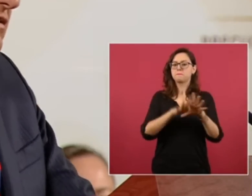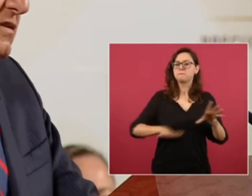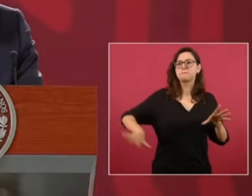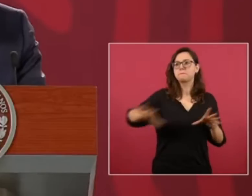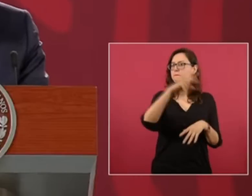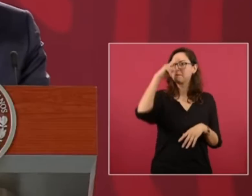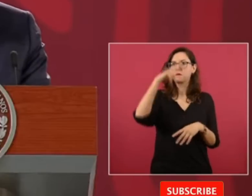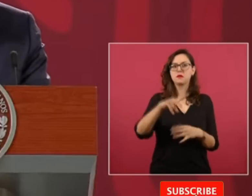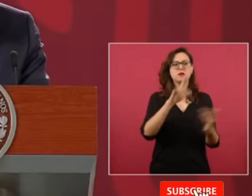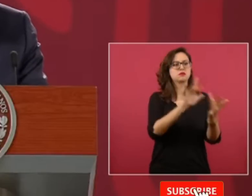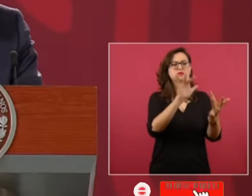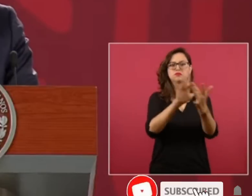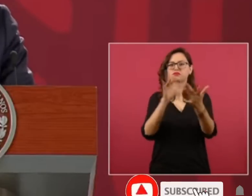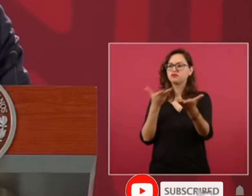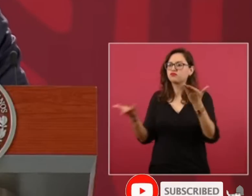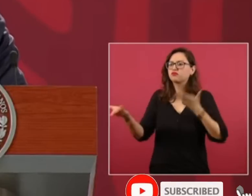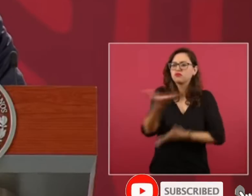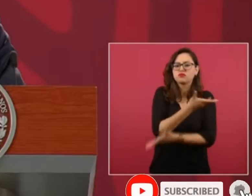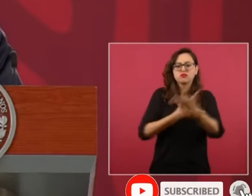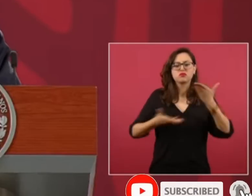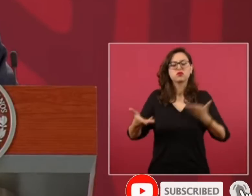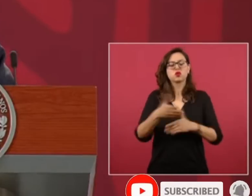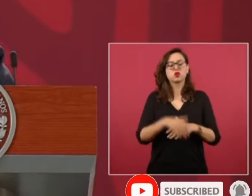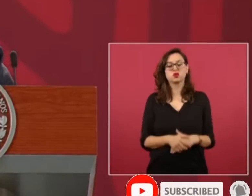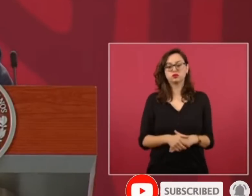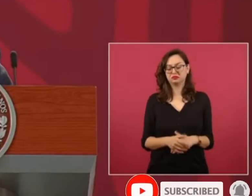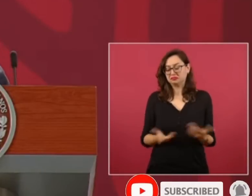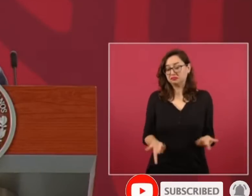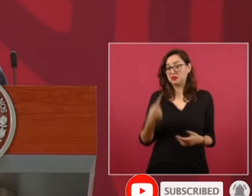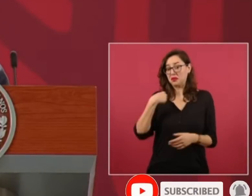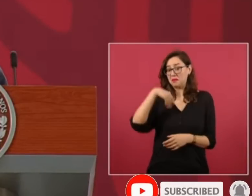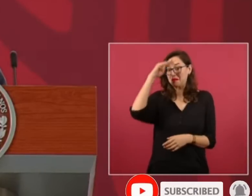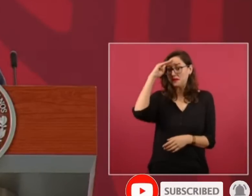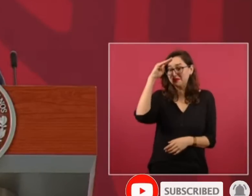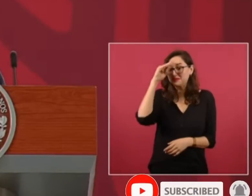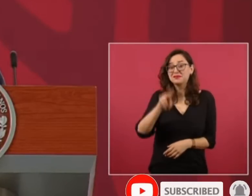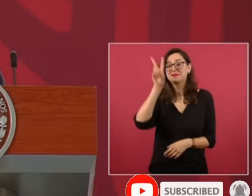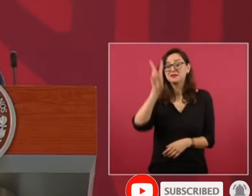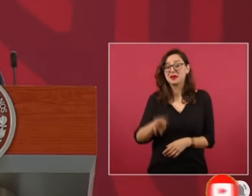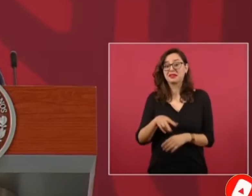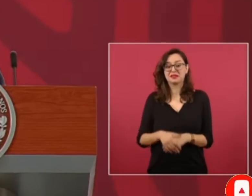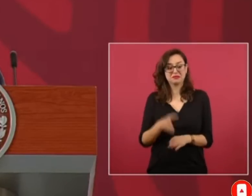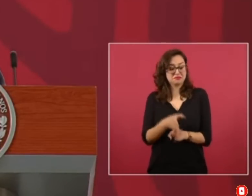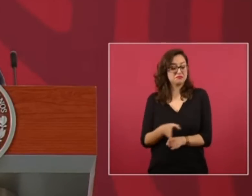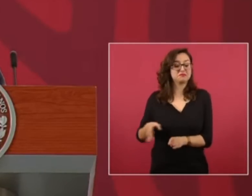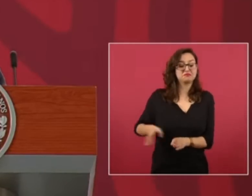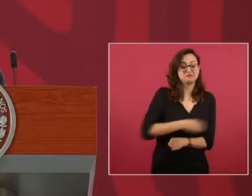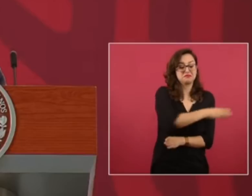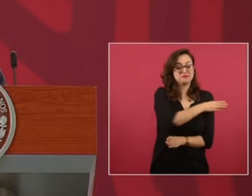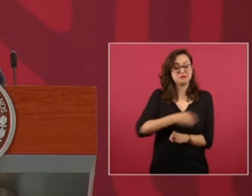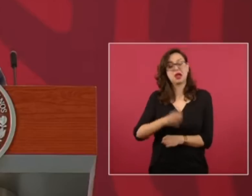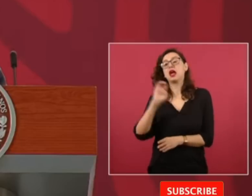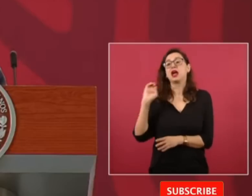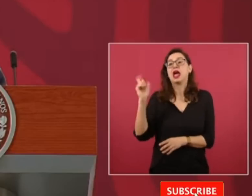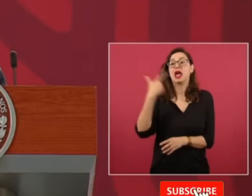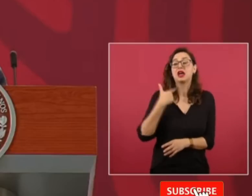que en los últimos tiempos haya habido un gobierno que dialogue tanto con la